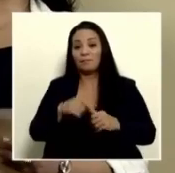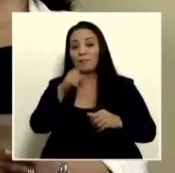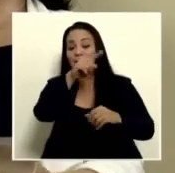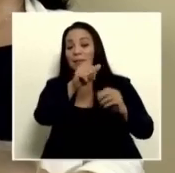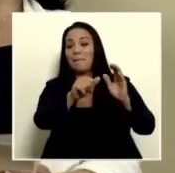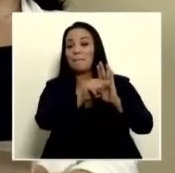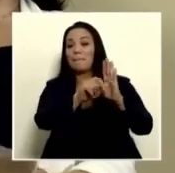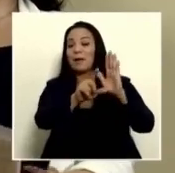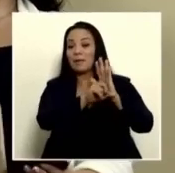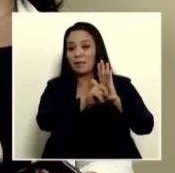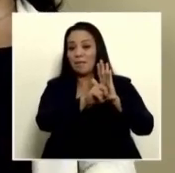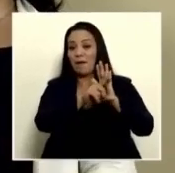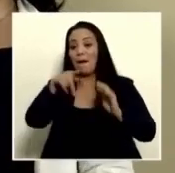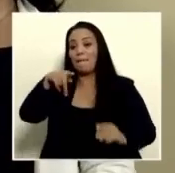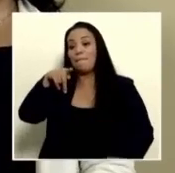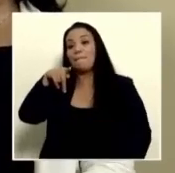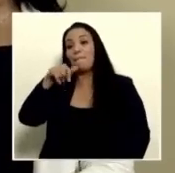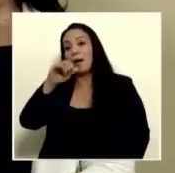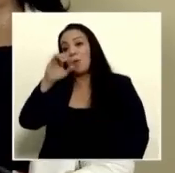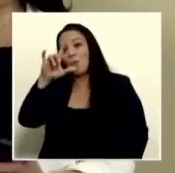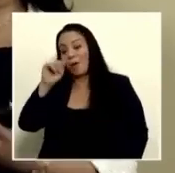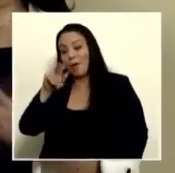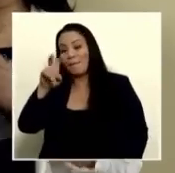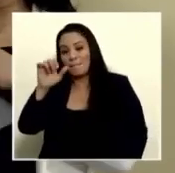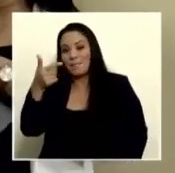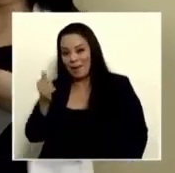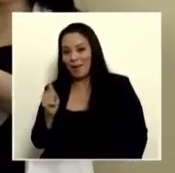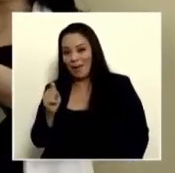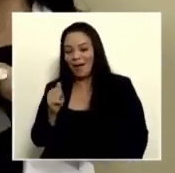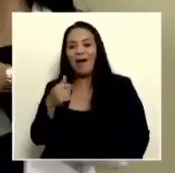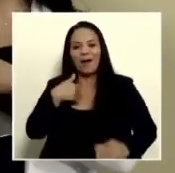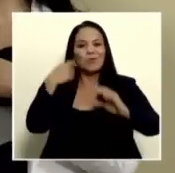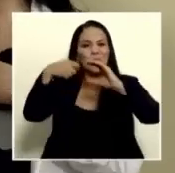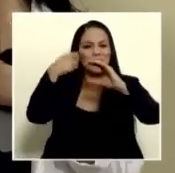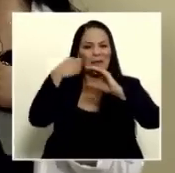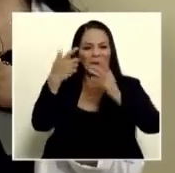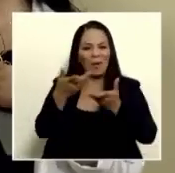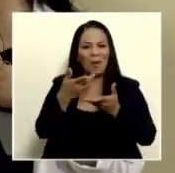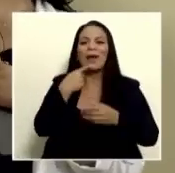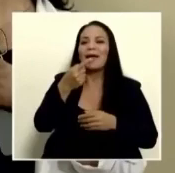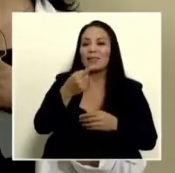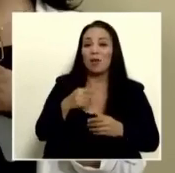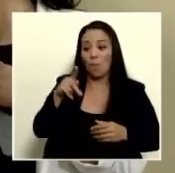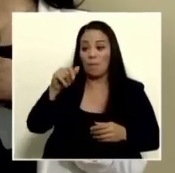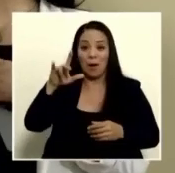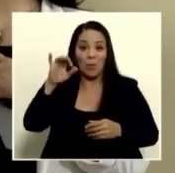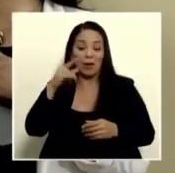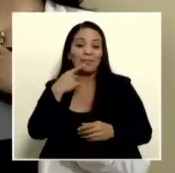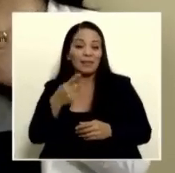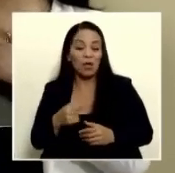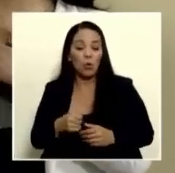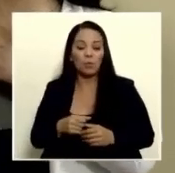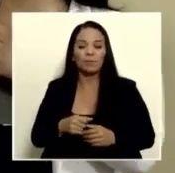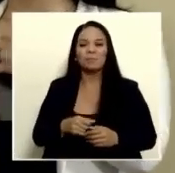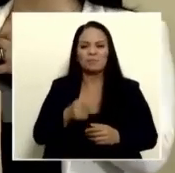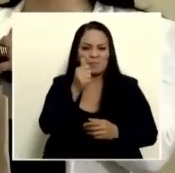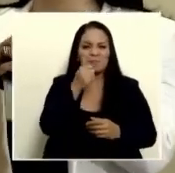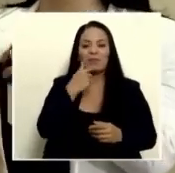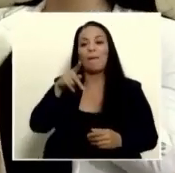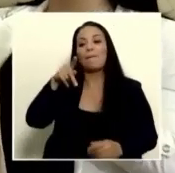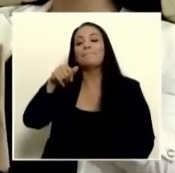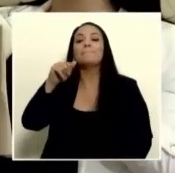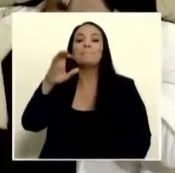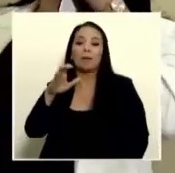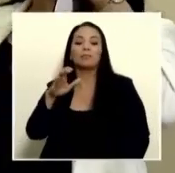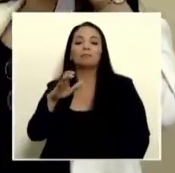Paola Vega dijo que el PAC y ahí está el video búsquenlo Paola dijo que el PAC le